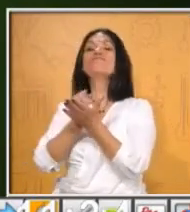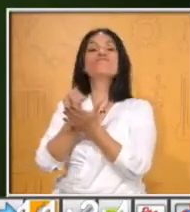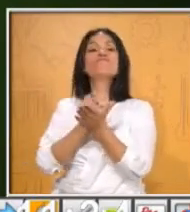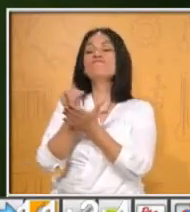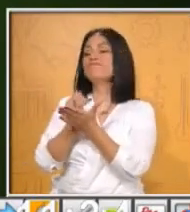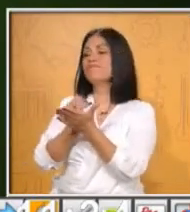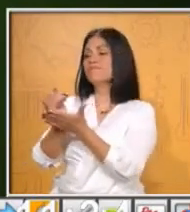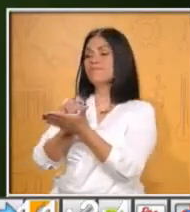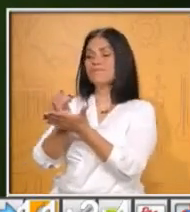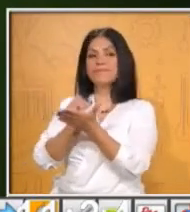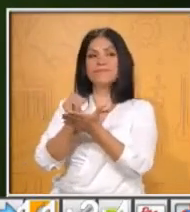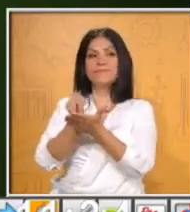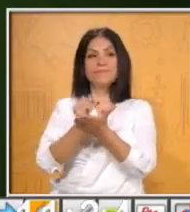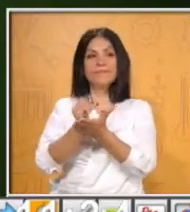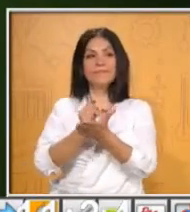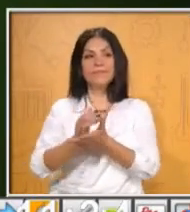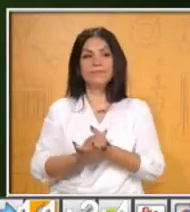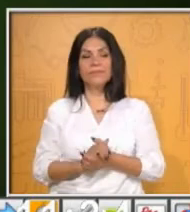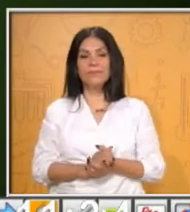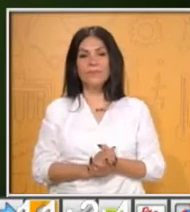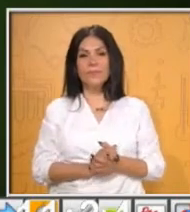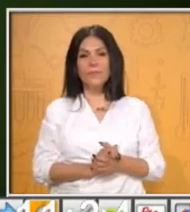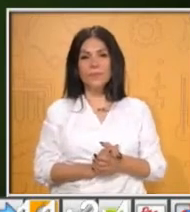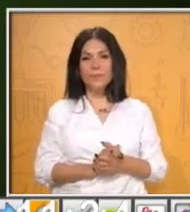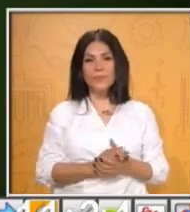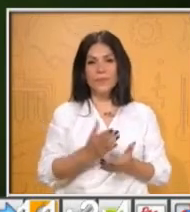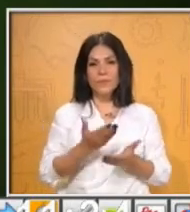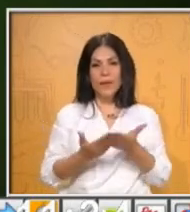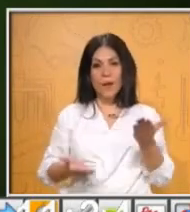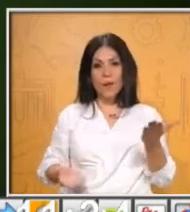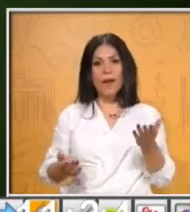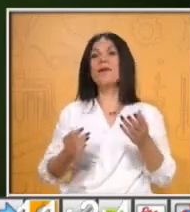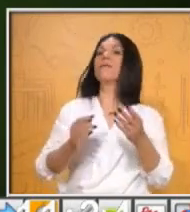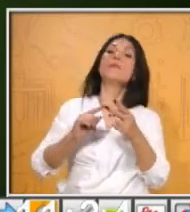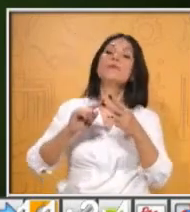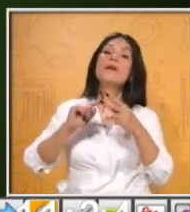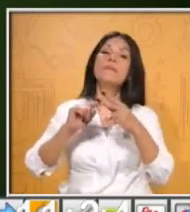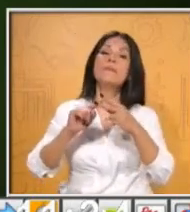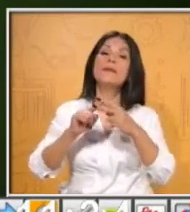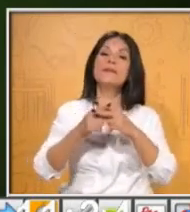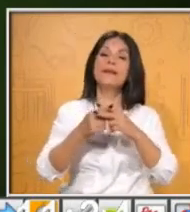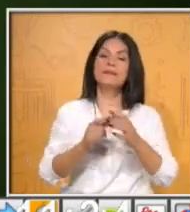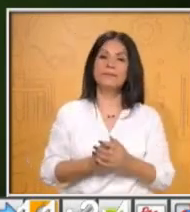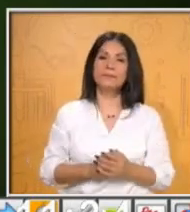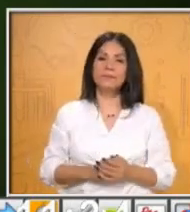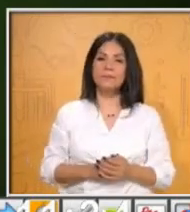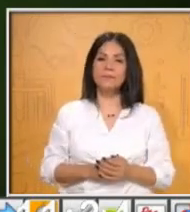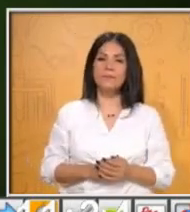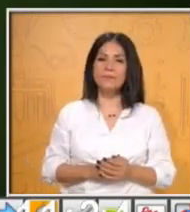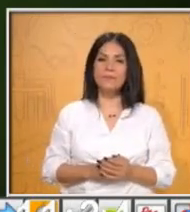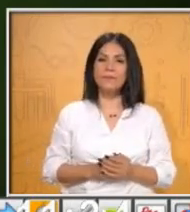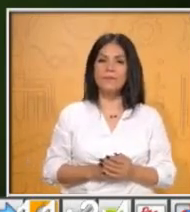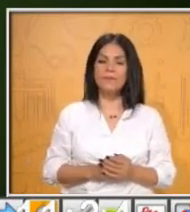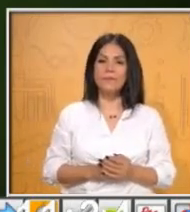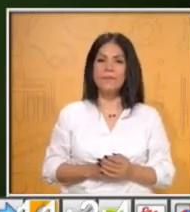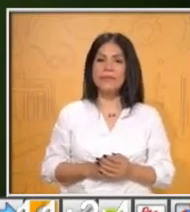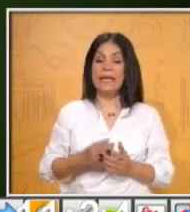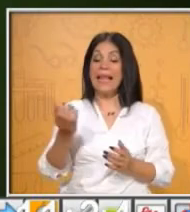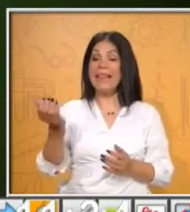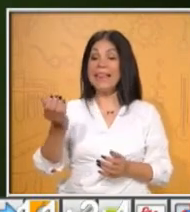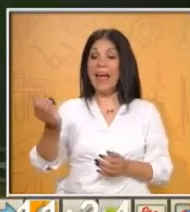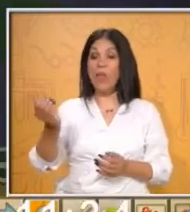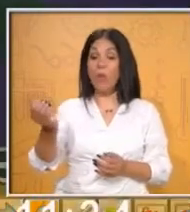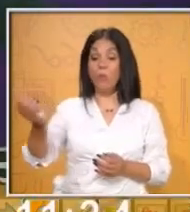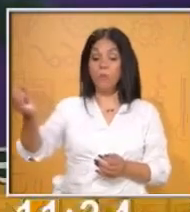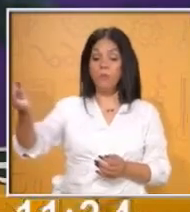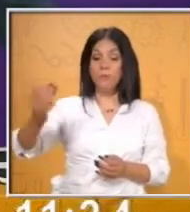Ok, entonces ahora sí es momento de iniciar con el juego. Vamos a sacar el dado rapidito. En este caso